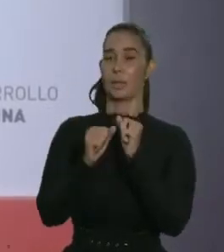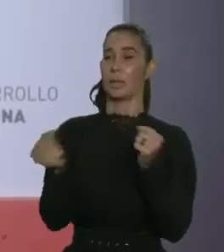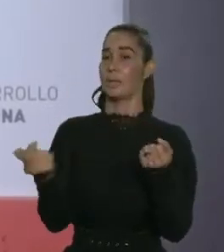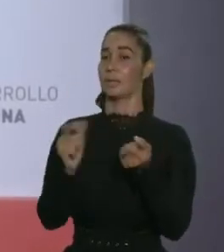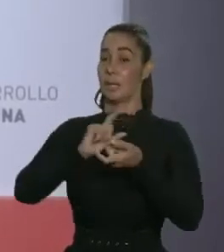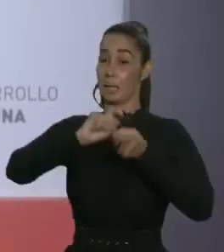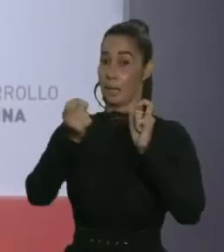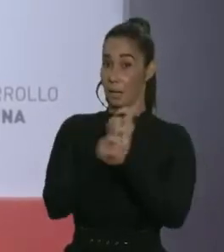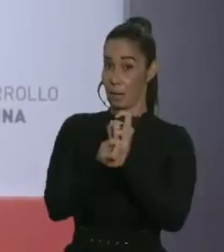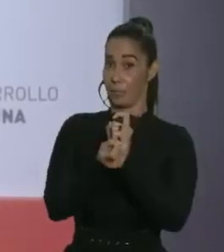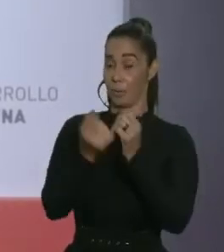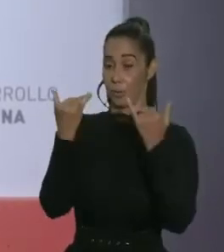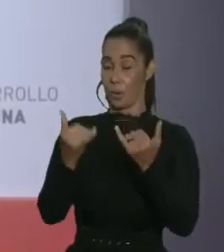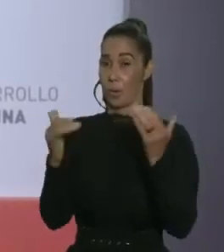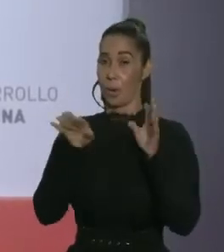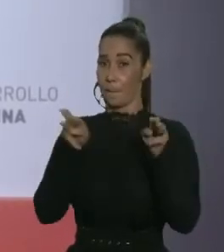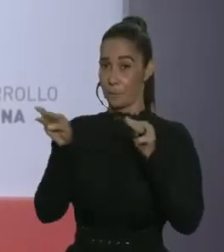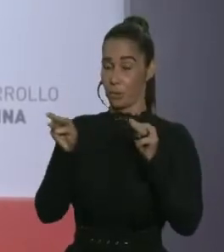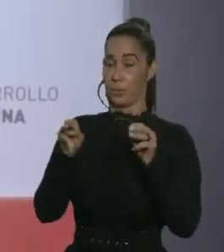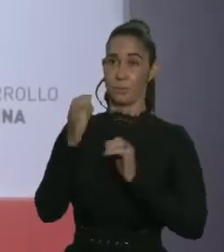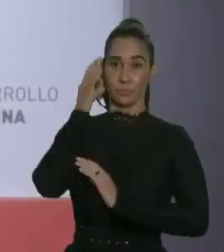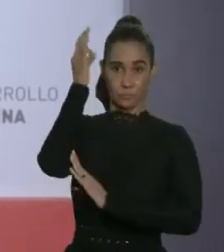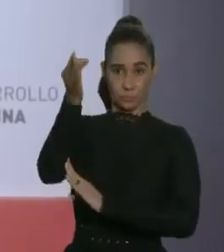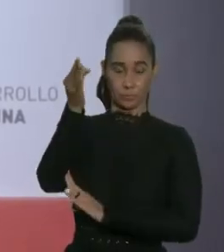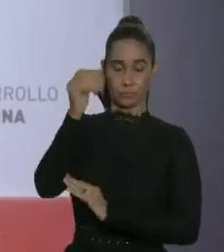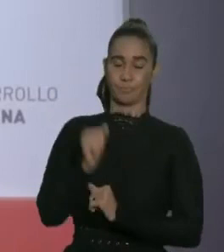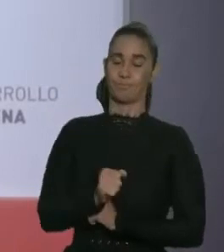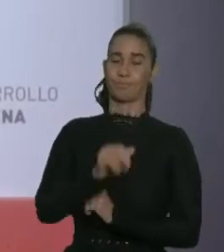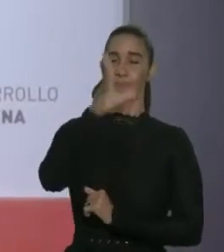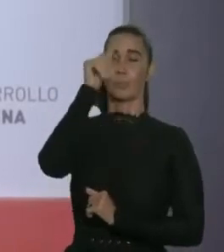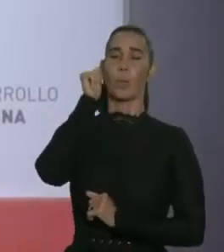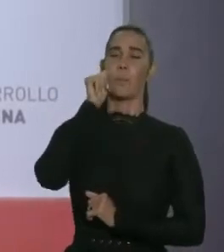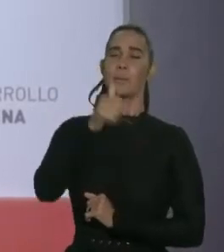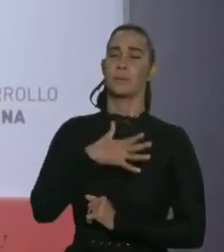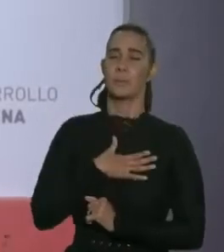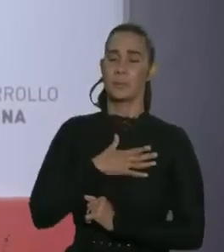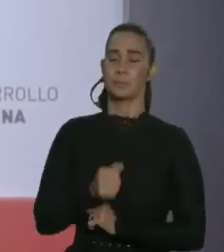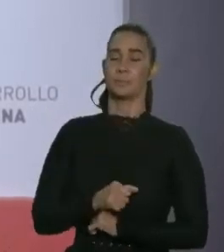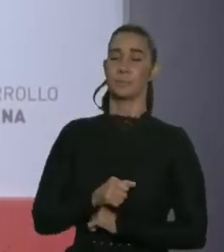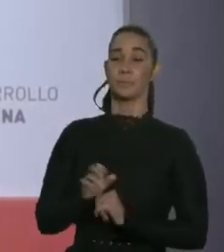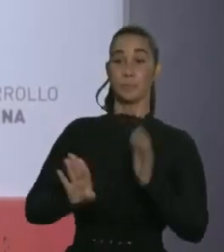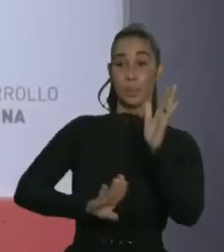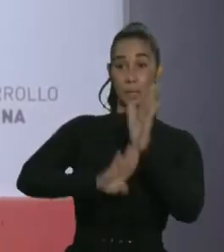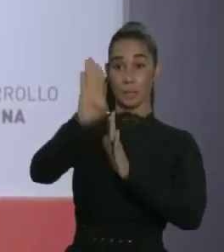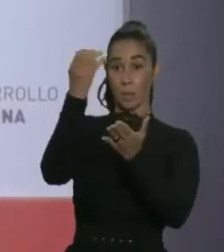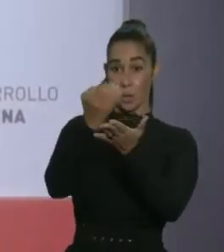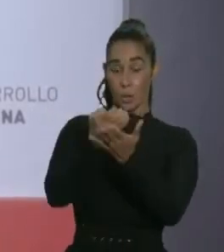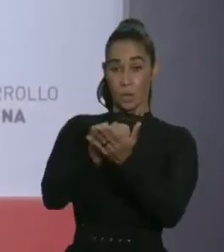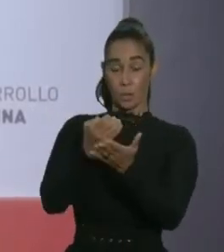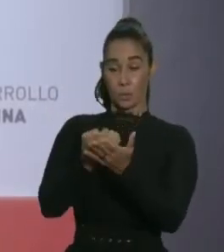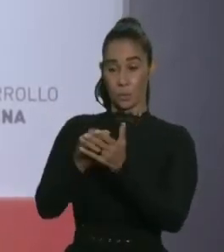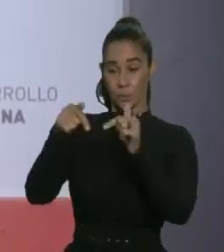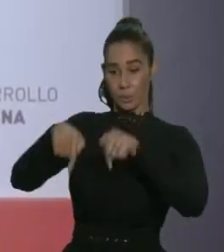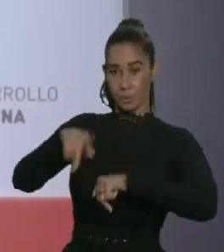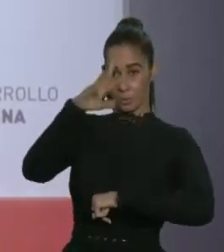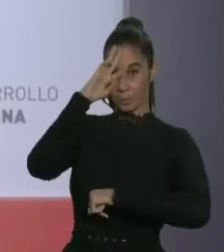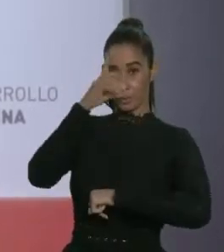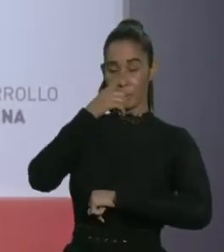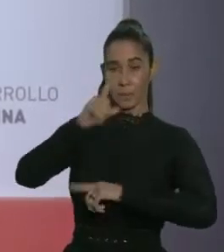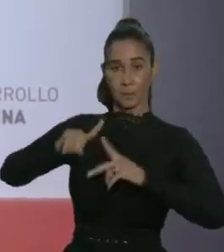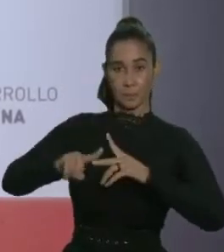cambio de las sociedades del futuro. Amigas y amigos, El crecimiento económico que experimenta la República